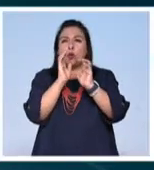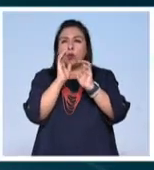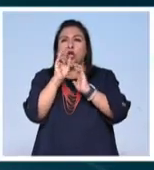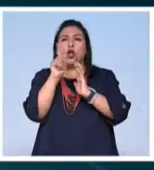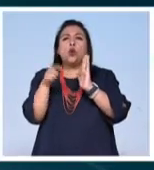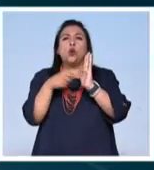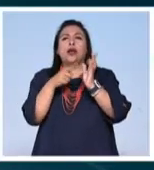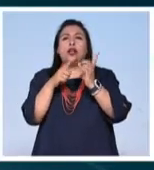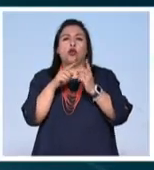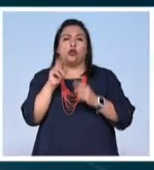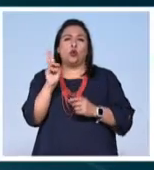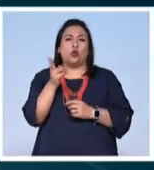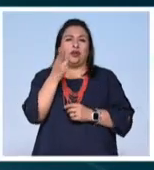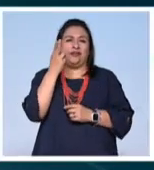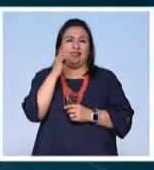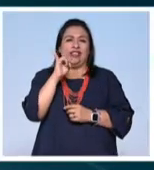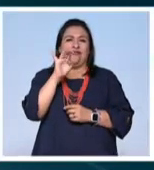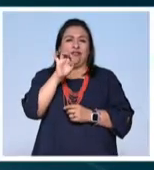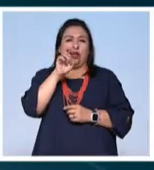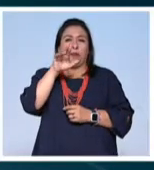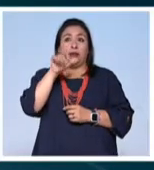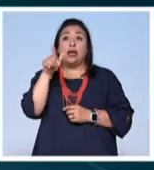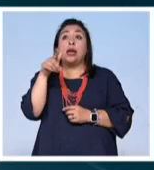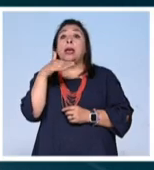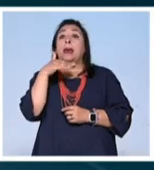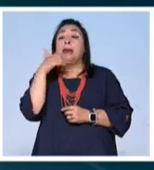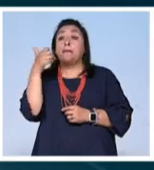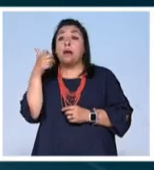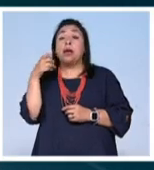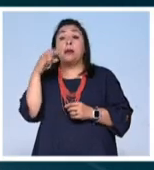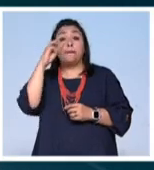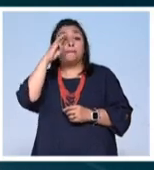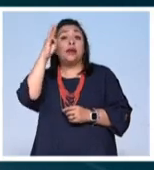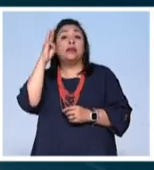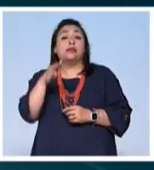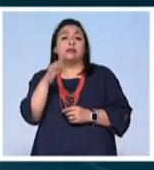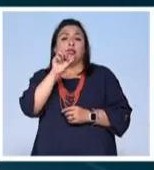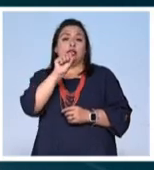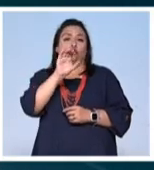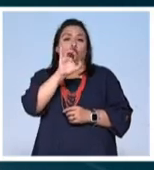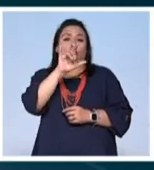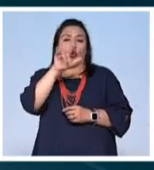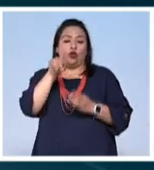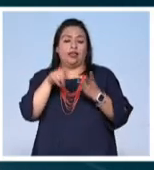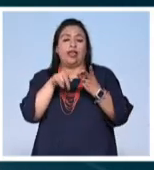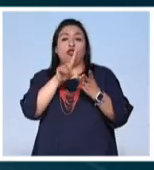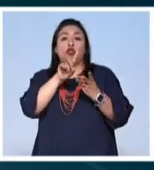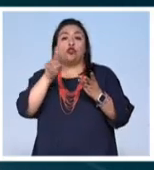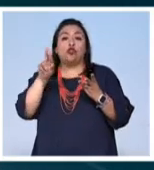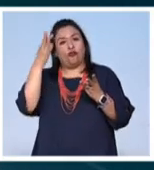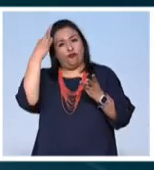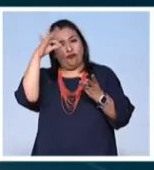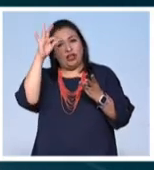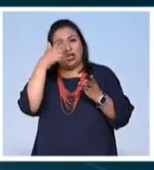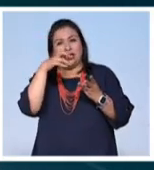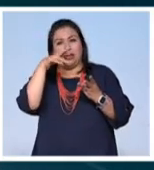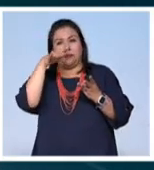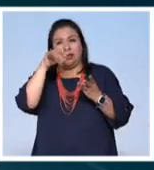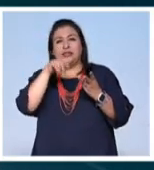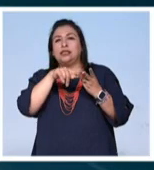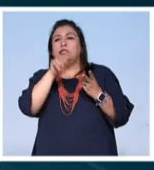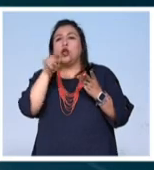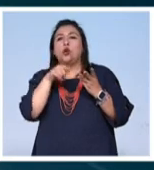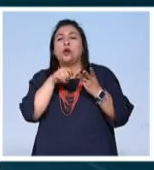en la universidad iberoamericana en Alemania obtuvo una maestría en sociología y un doctorado en filosofía germanística